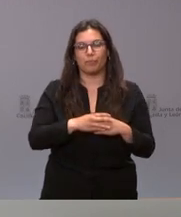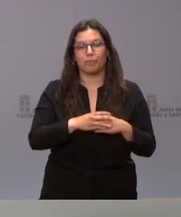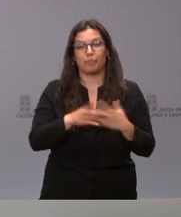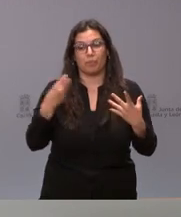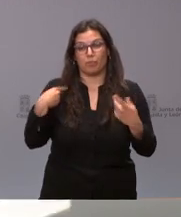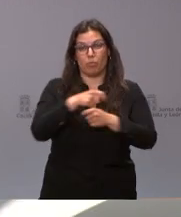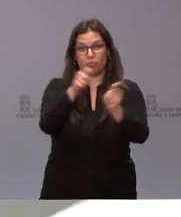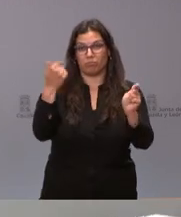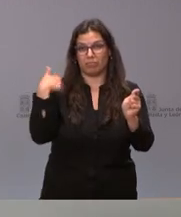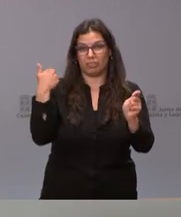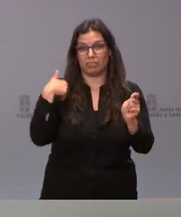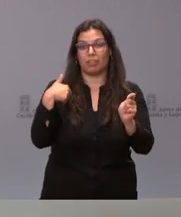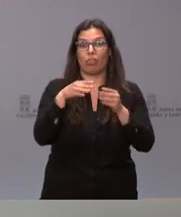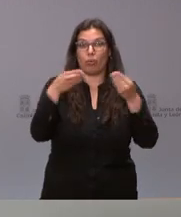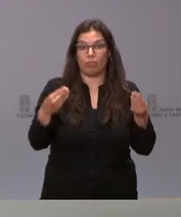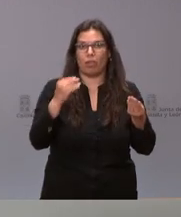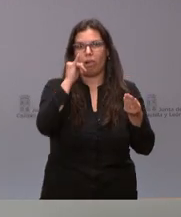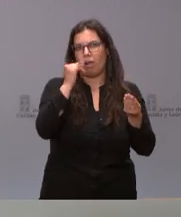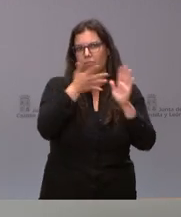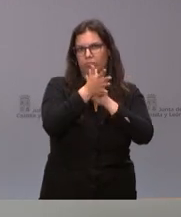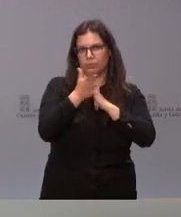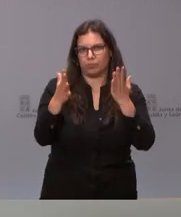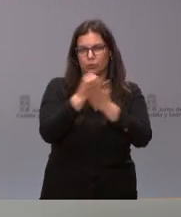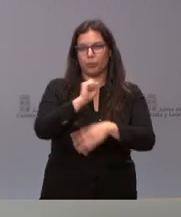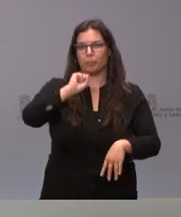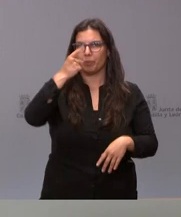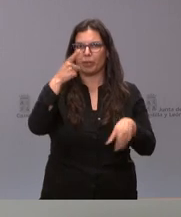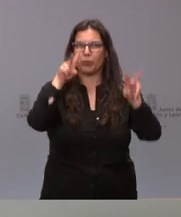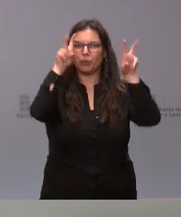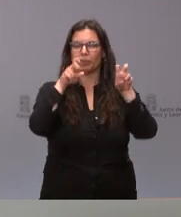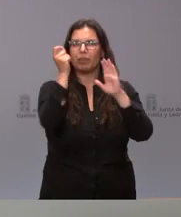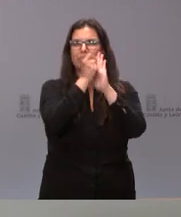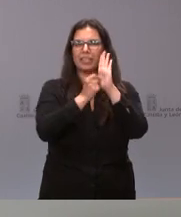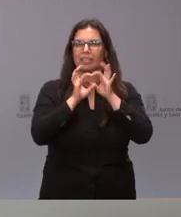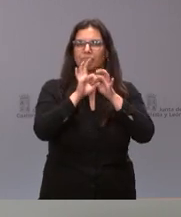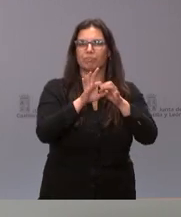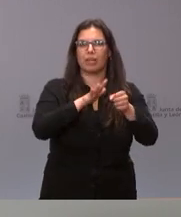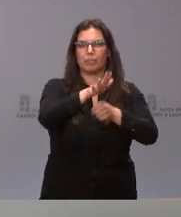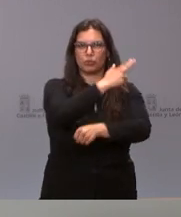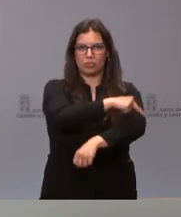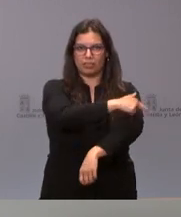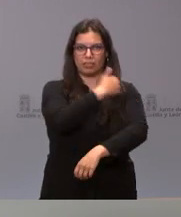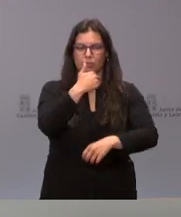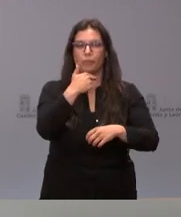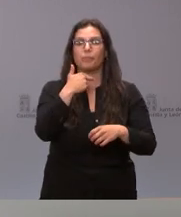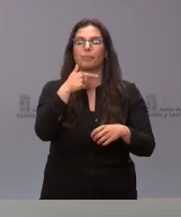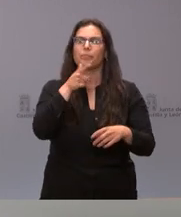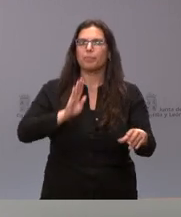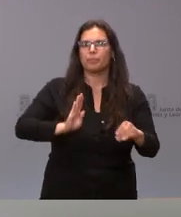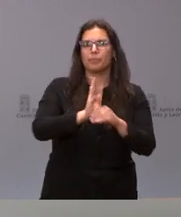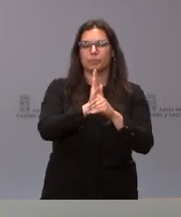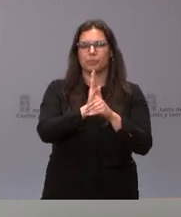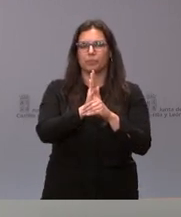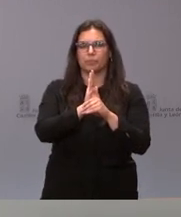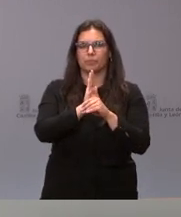documentación que les ha sido entregada. En primer lugar, un bloque de medidas en el ámbito sanitario con una inversión